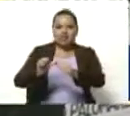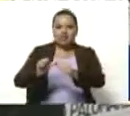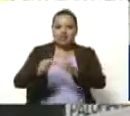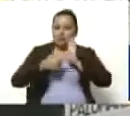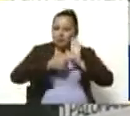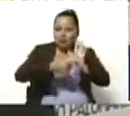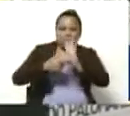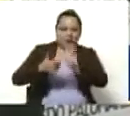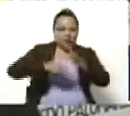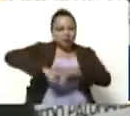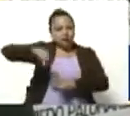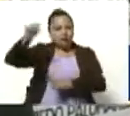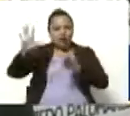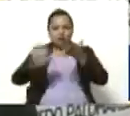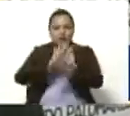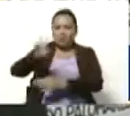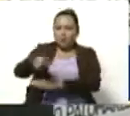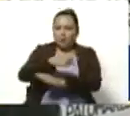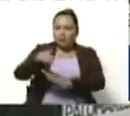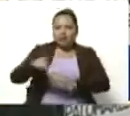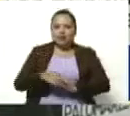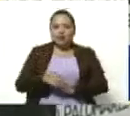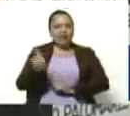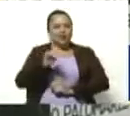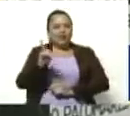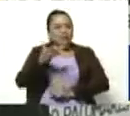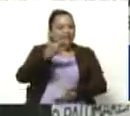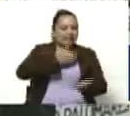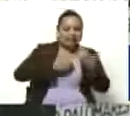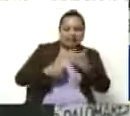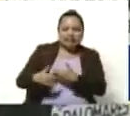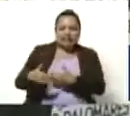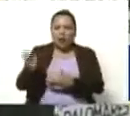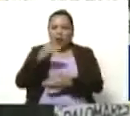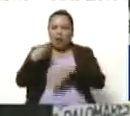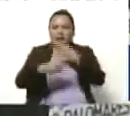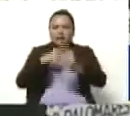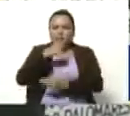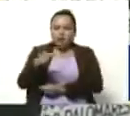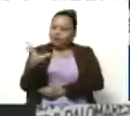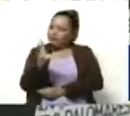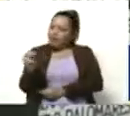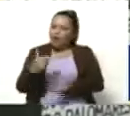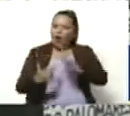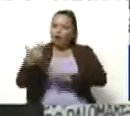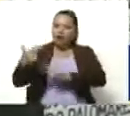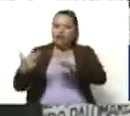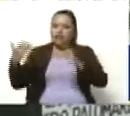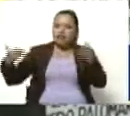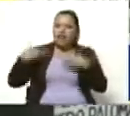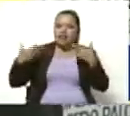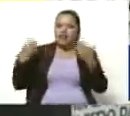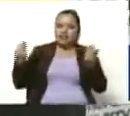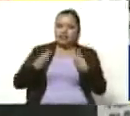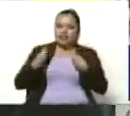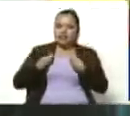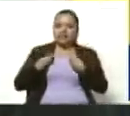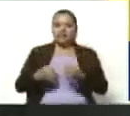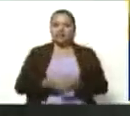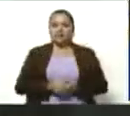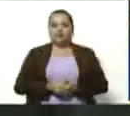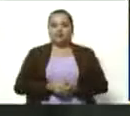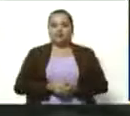las espadas de la poesía. No para herir, ni para dañar, sino para construir, para celebrar, para festejar la vida, que es lo que estamos viendo.